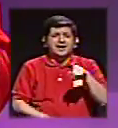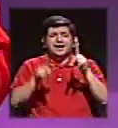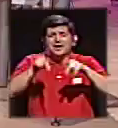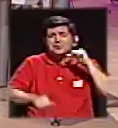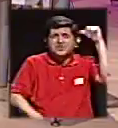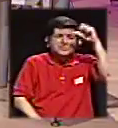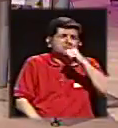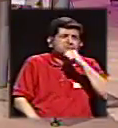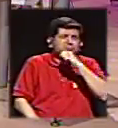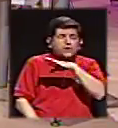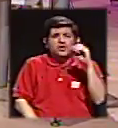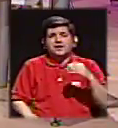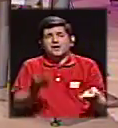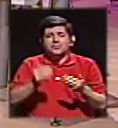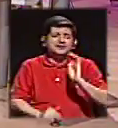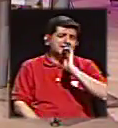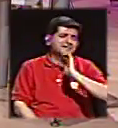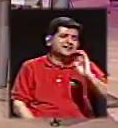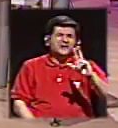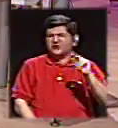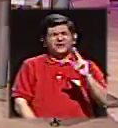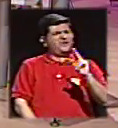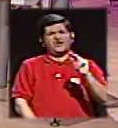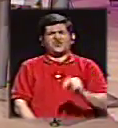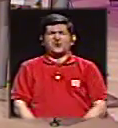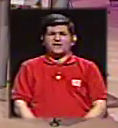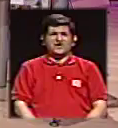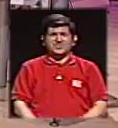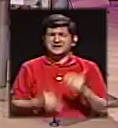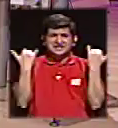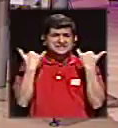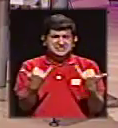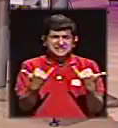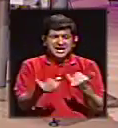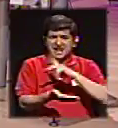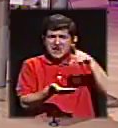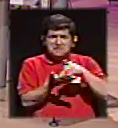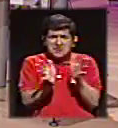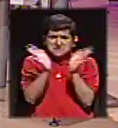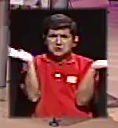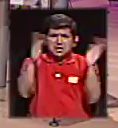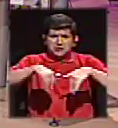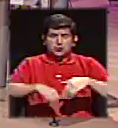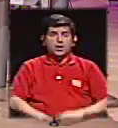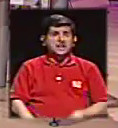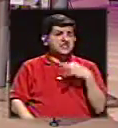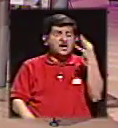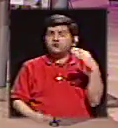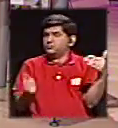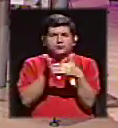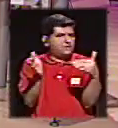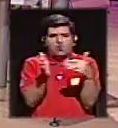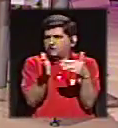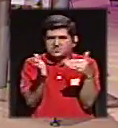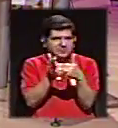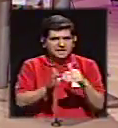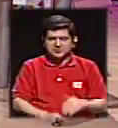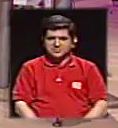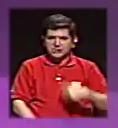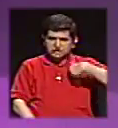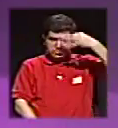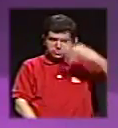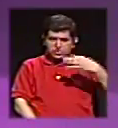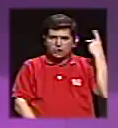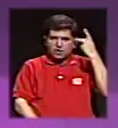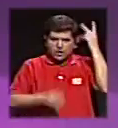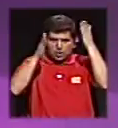y el besuquito al chiquito, no, plazas públicas. Ya no existen las plazas públicas, ni van a existir nunca más. Entonces, yo